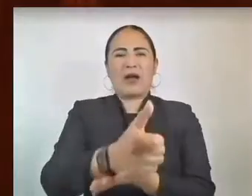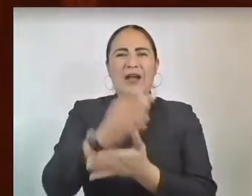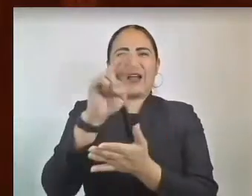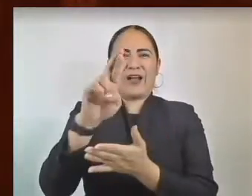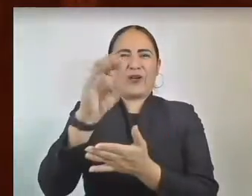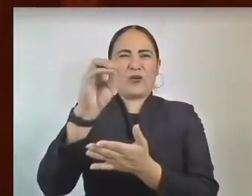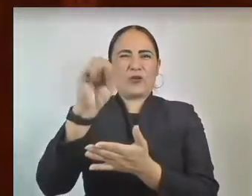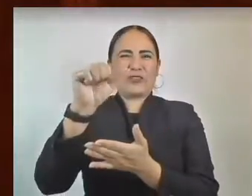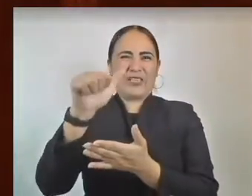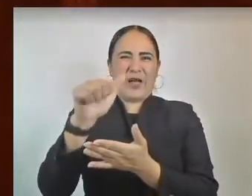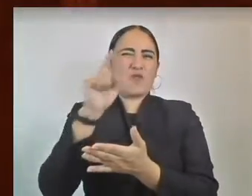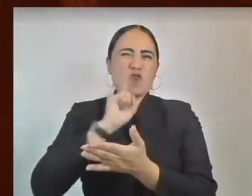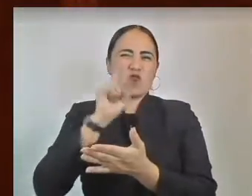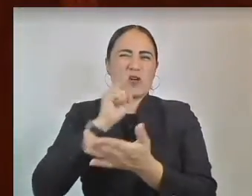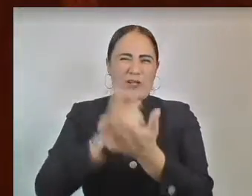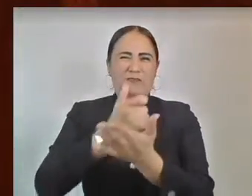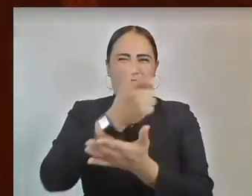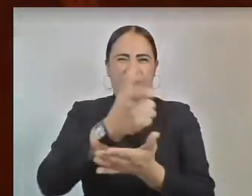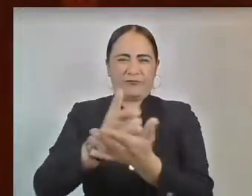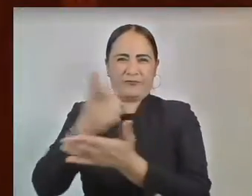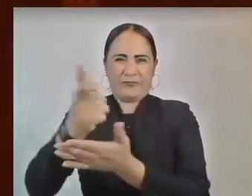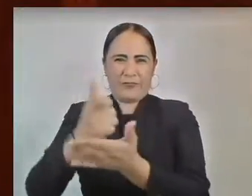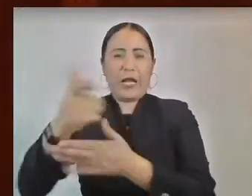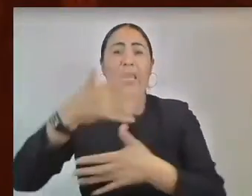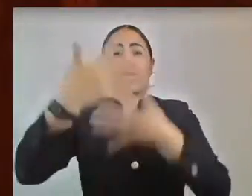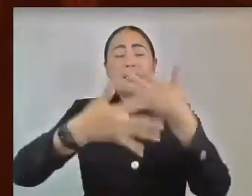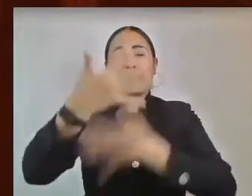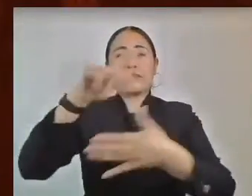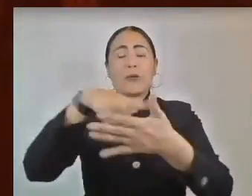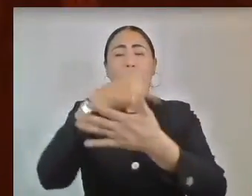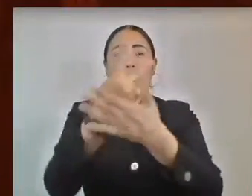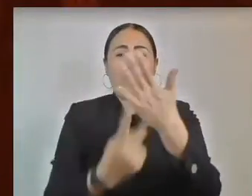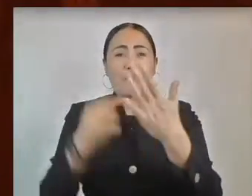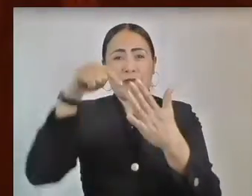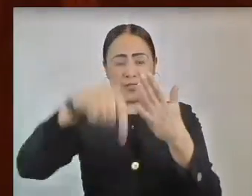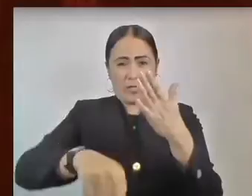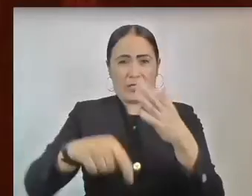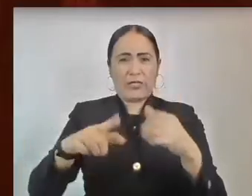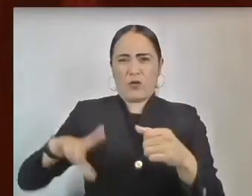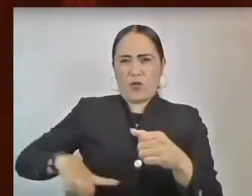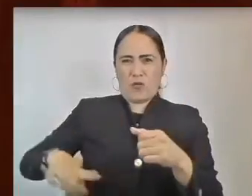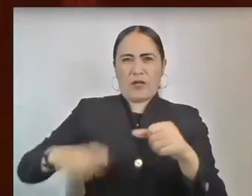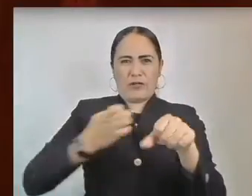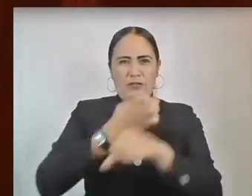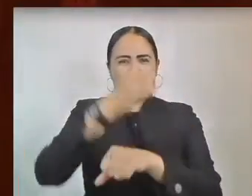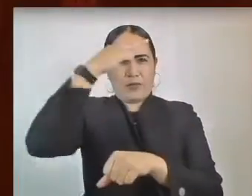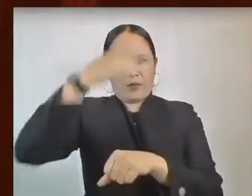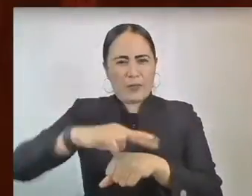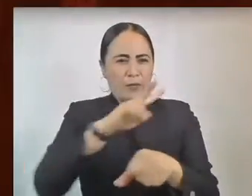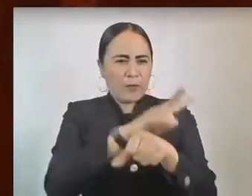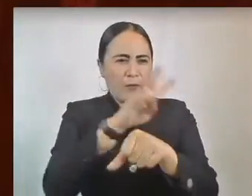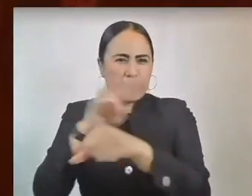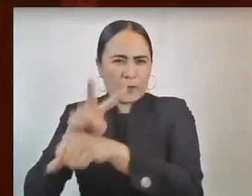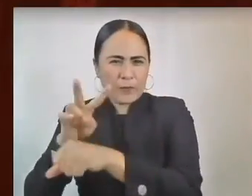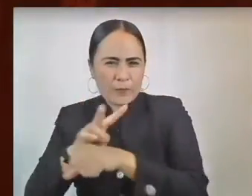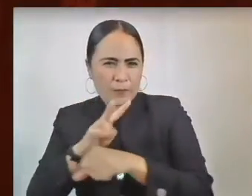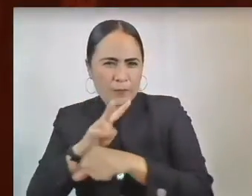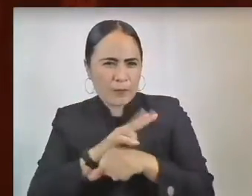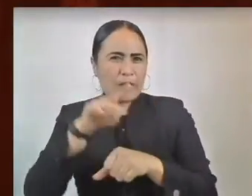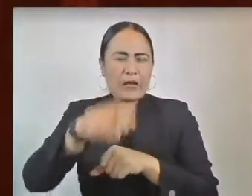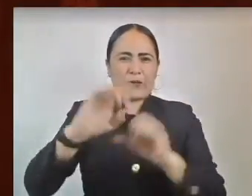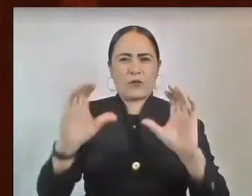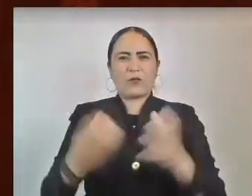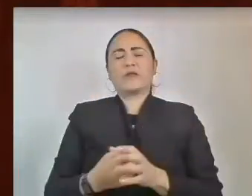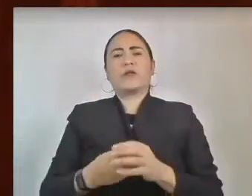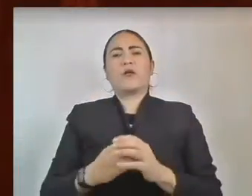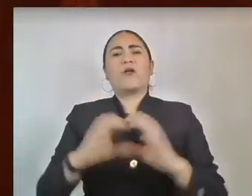los 15 programas sociales auditados al Gobierno del Estado, todos recibieron por parte del órgano superior de